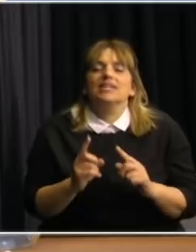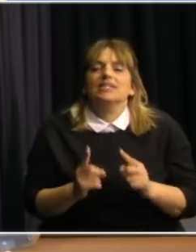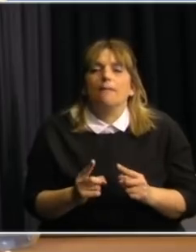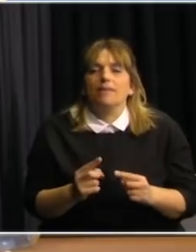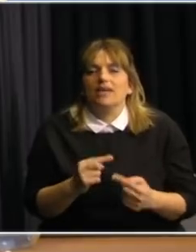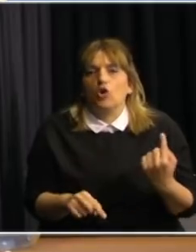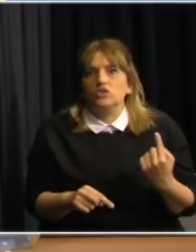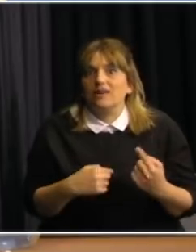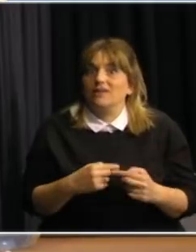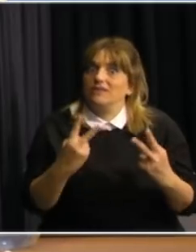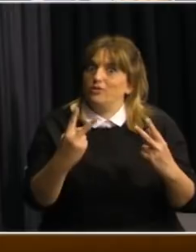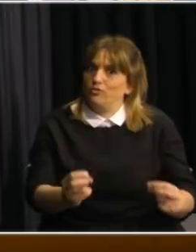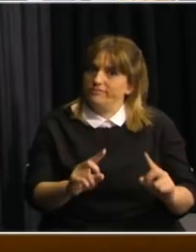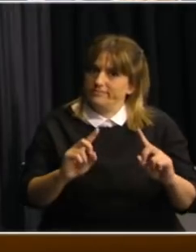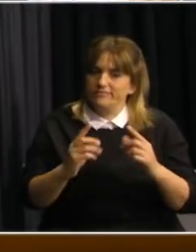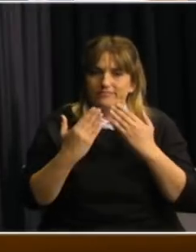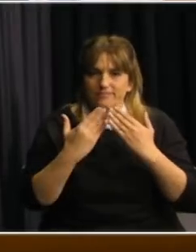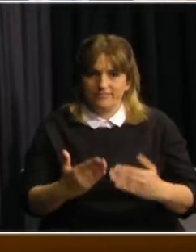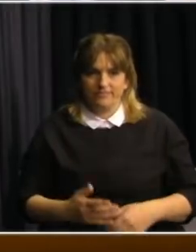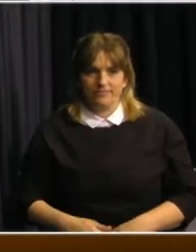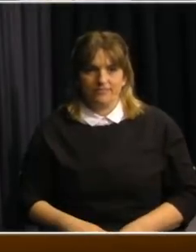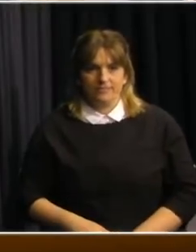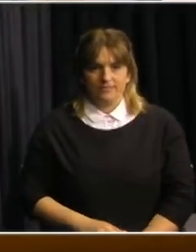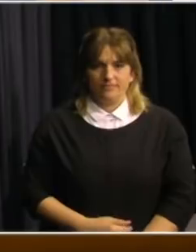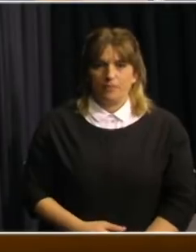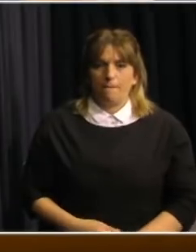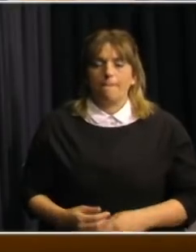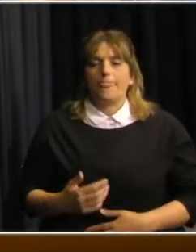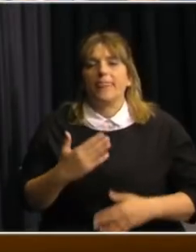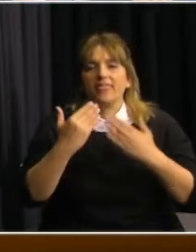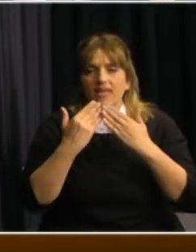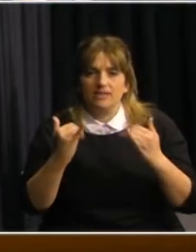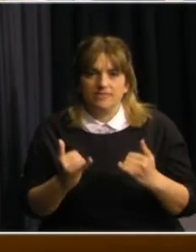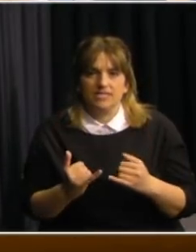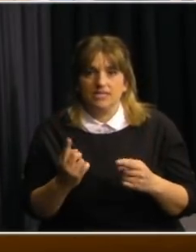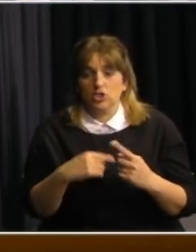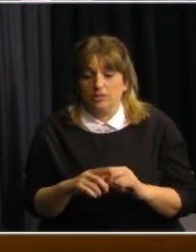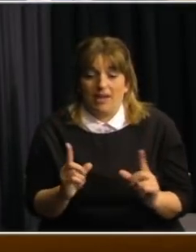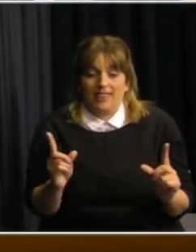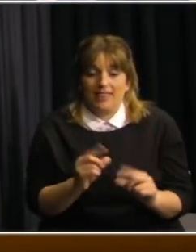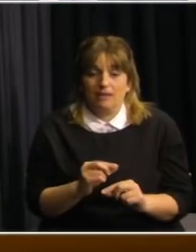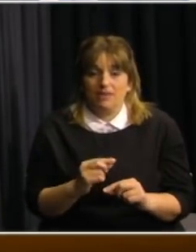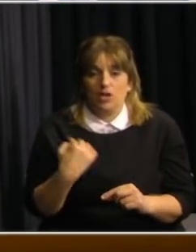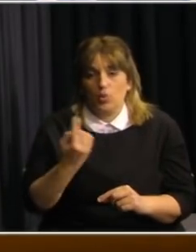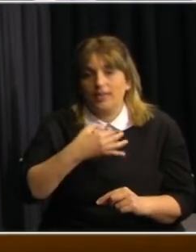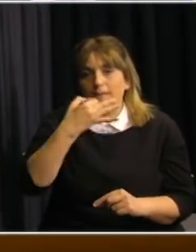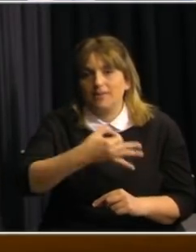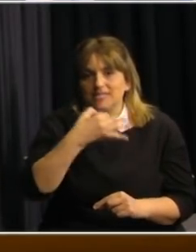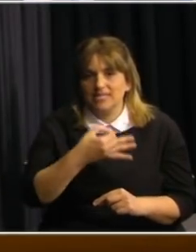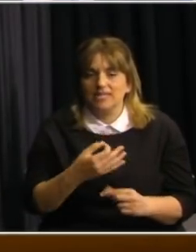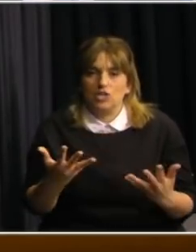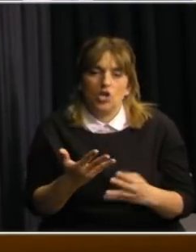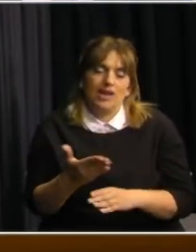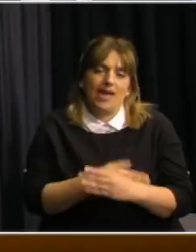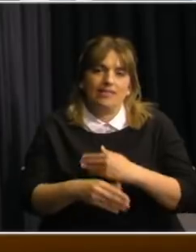lo que tenemos que evitar. Muchas gracias. Gracias, Henry. Entonces, para cerrar nuestra presentación y antes de las